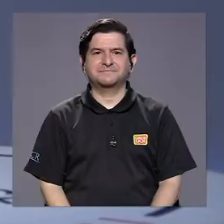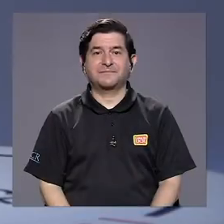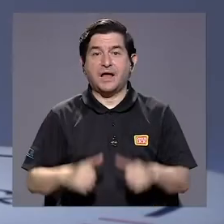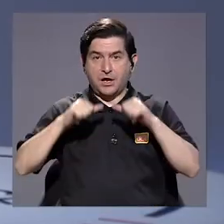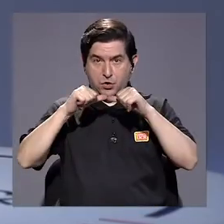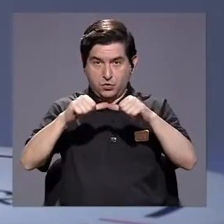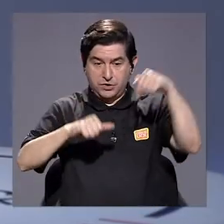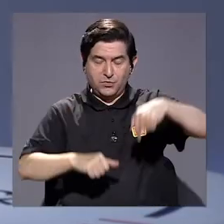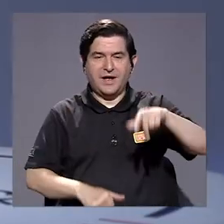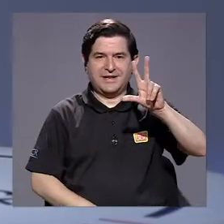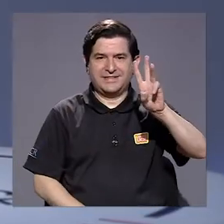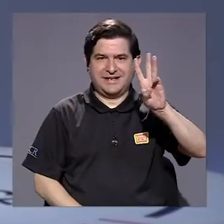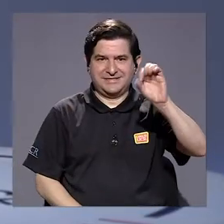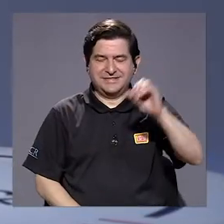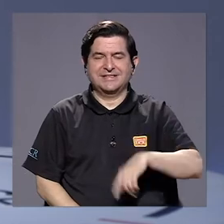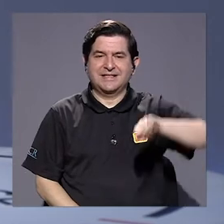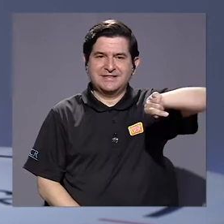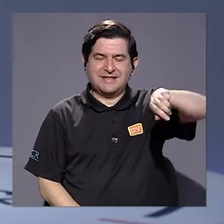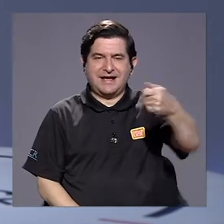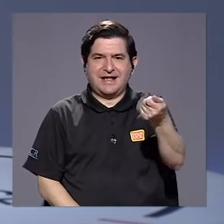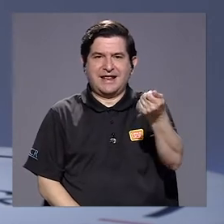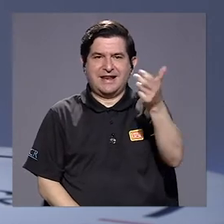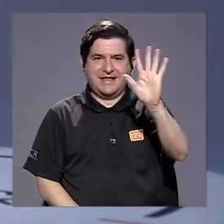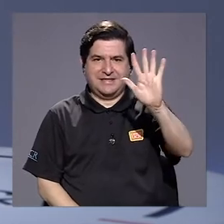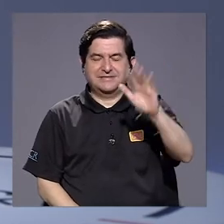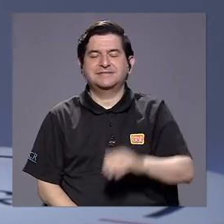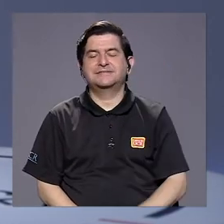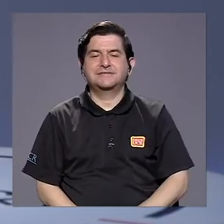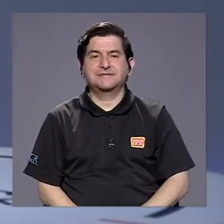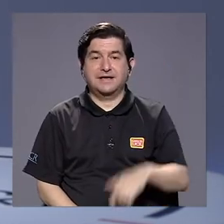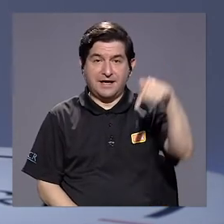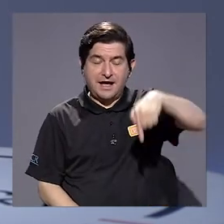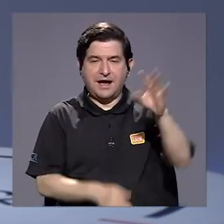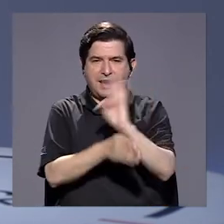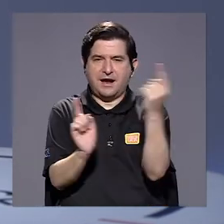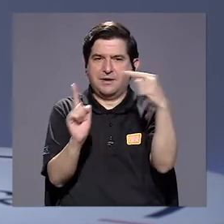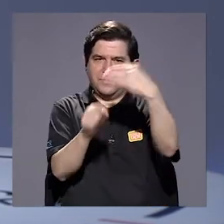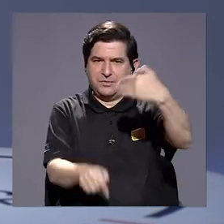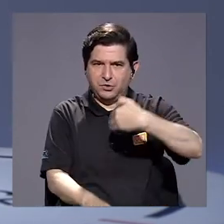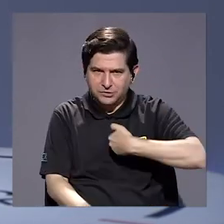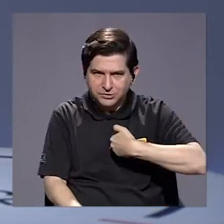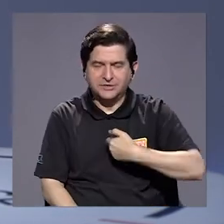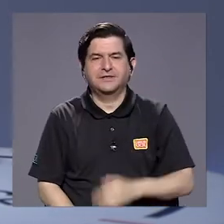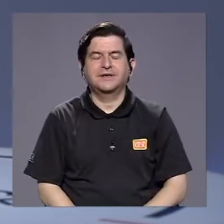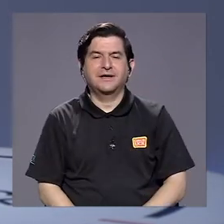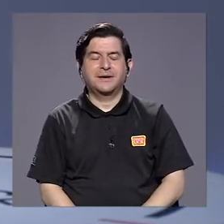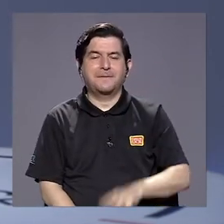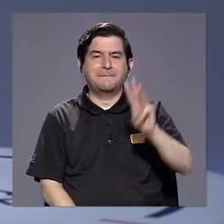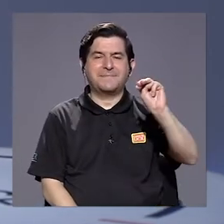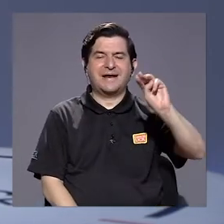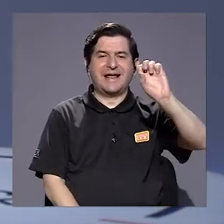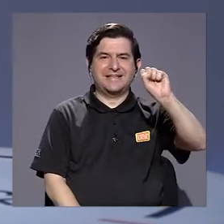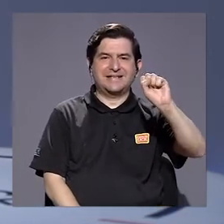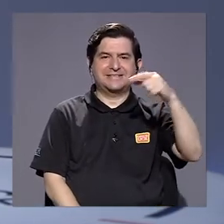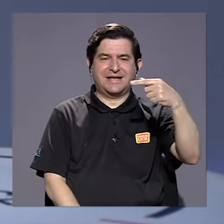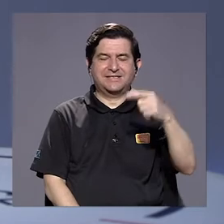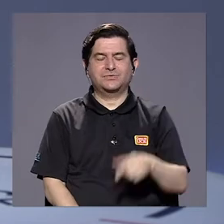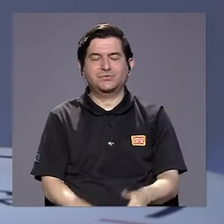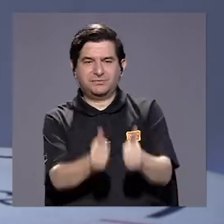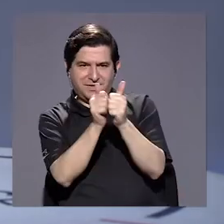Regresamos, estamos en 360 del Canal 15, donde hacemos televisión con sentido con Margarita Salas Guzmán.